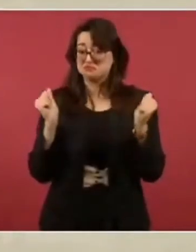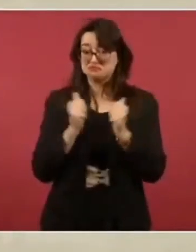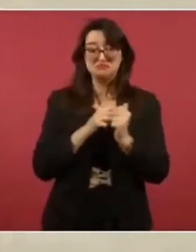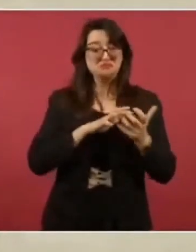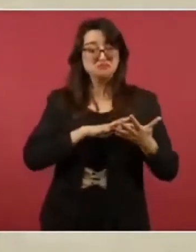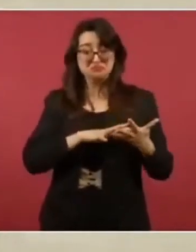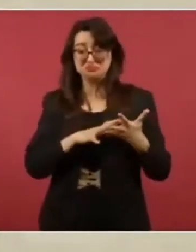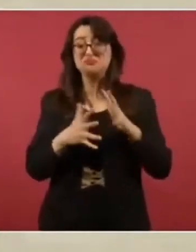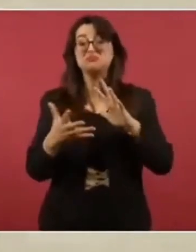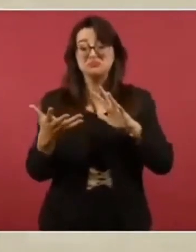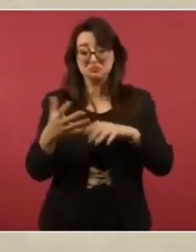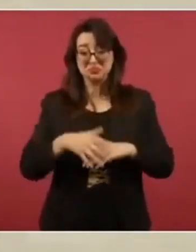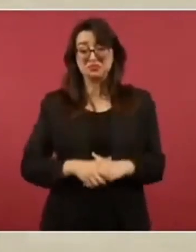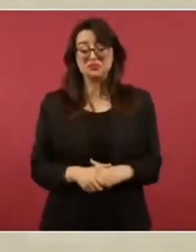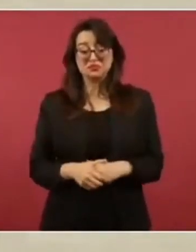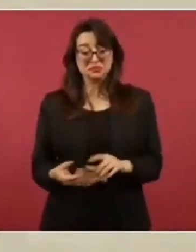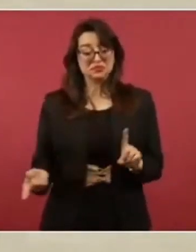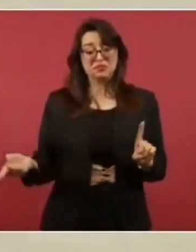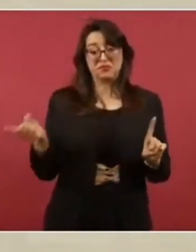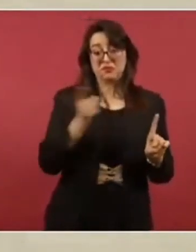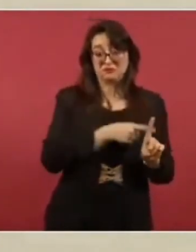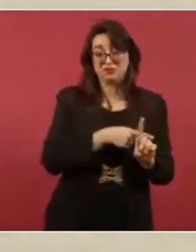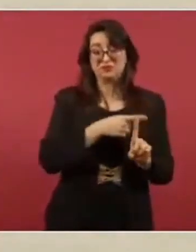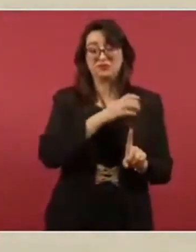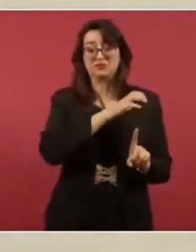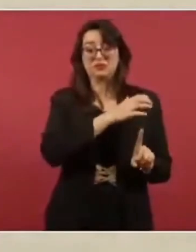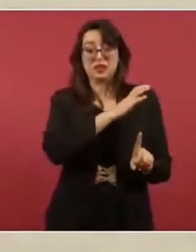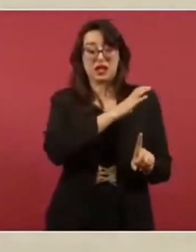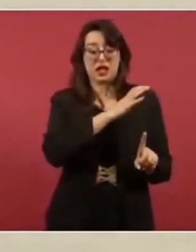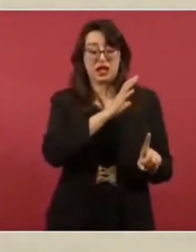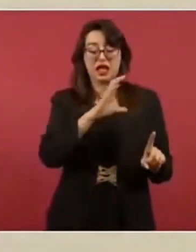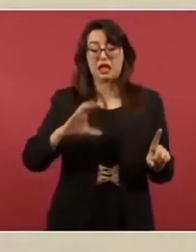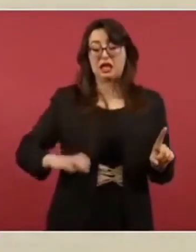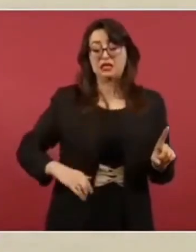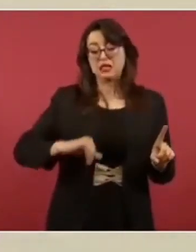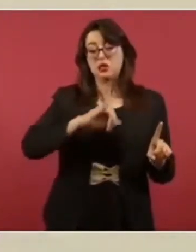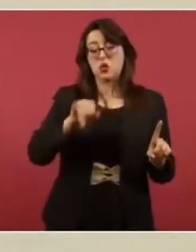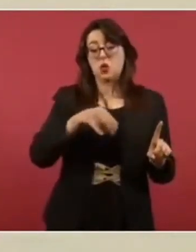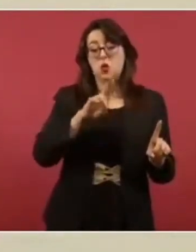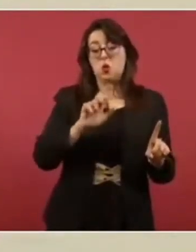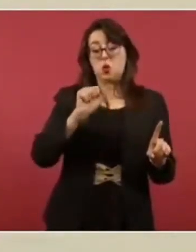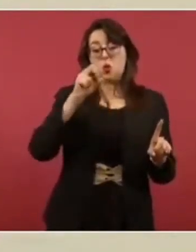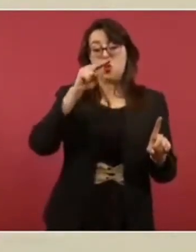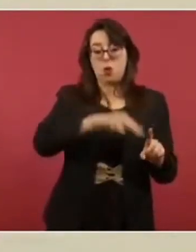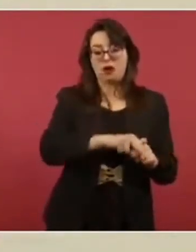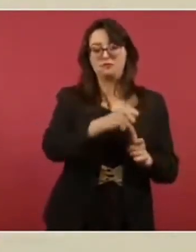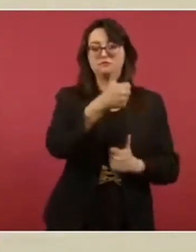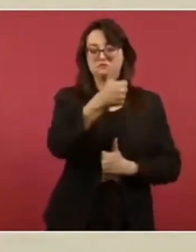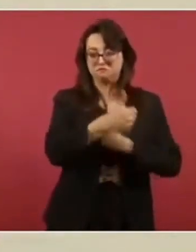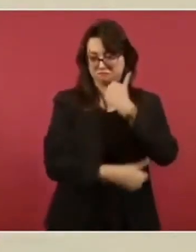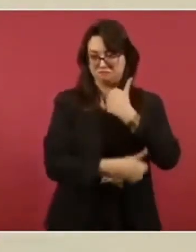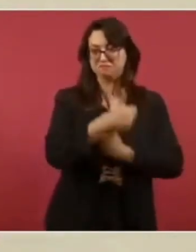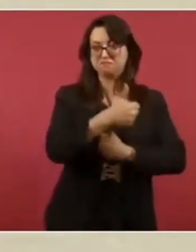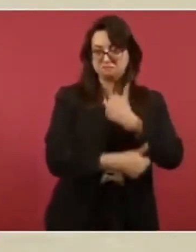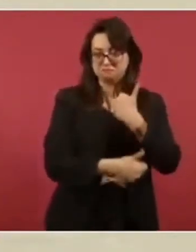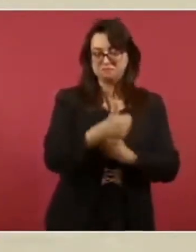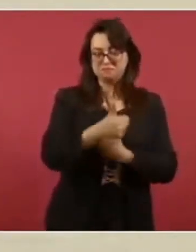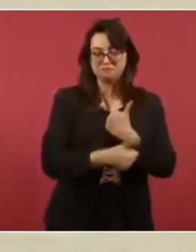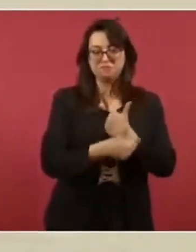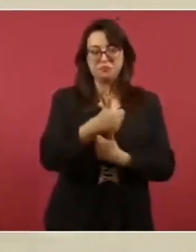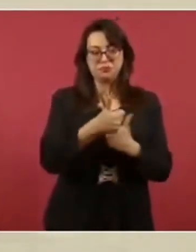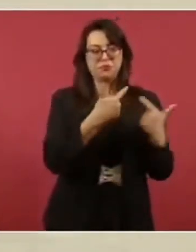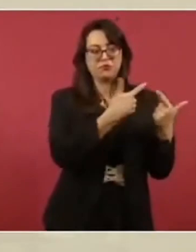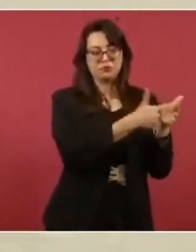El candidato opositor, Juan Andreu Almazán, contaba con el apoyo de importantes